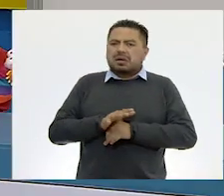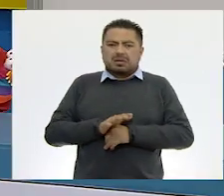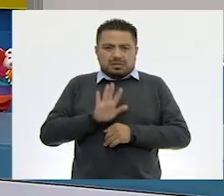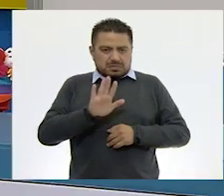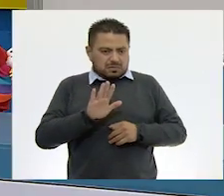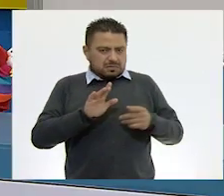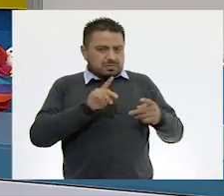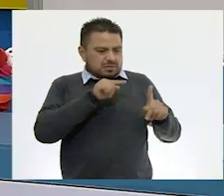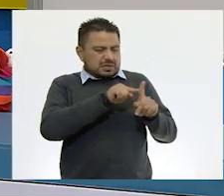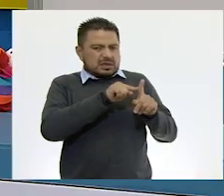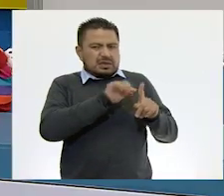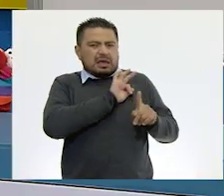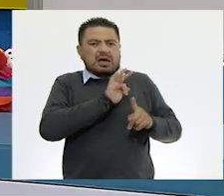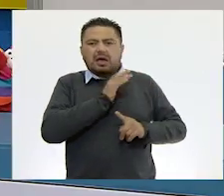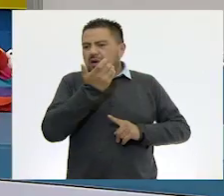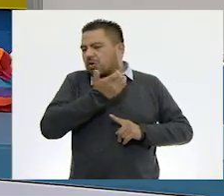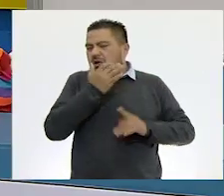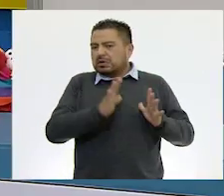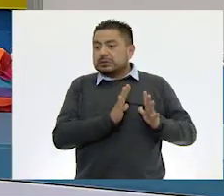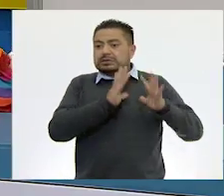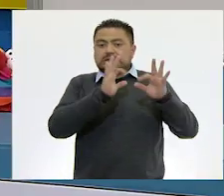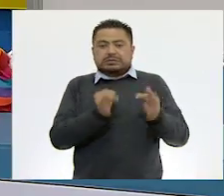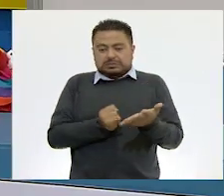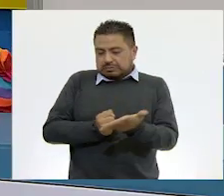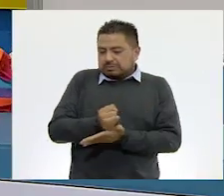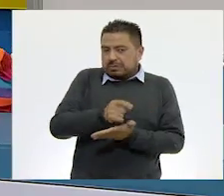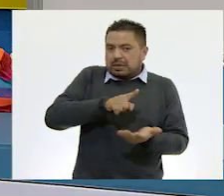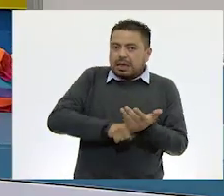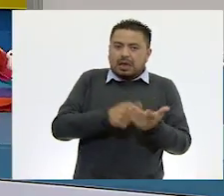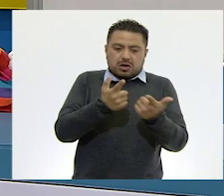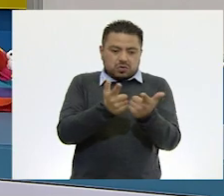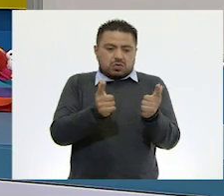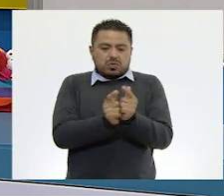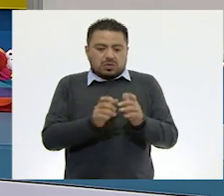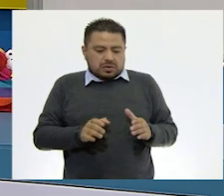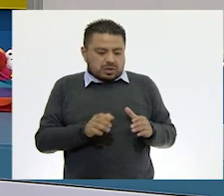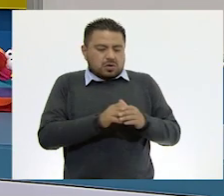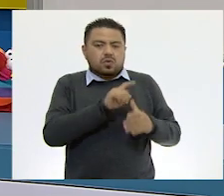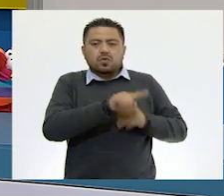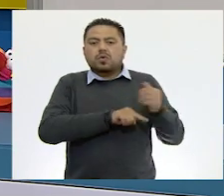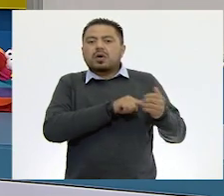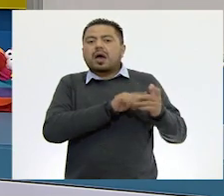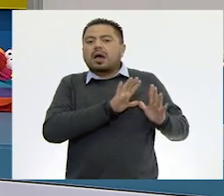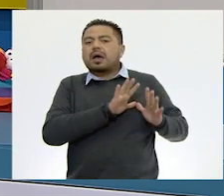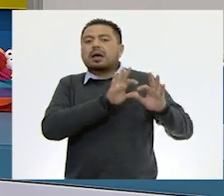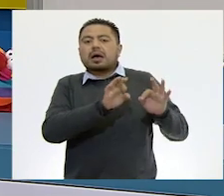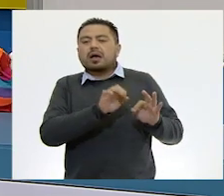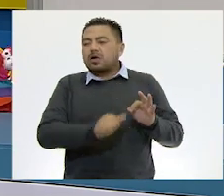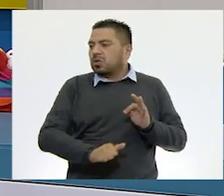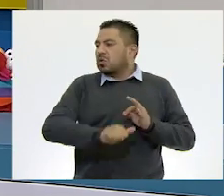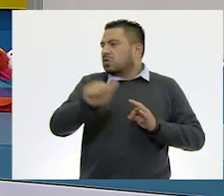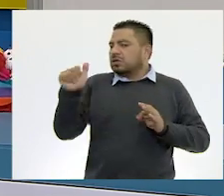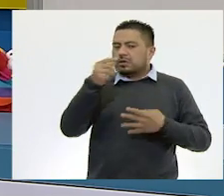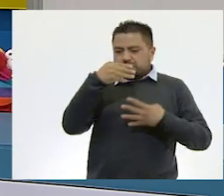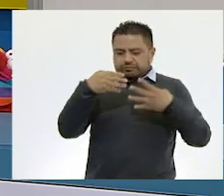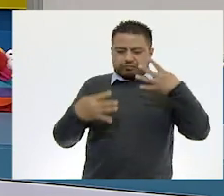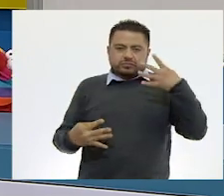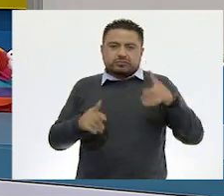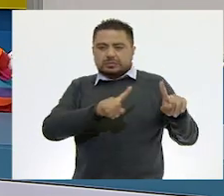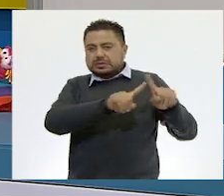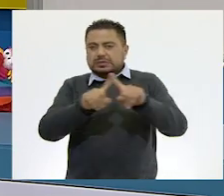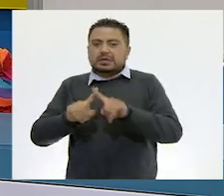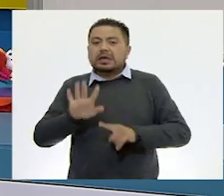especies endémicas, surgen cuando una determinada especie da lugar a otra u otras especies diferentes,